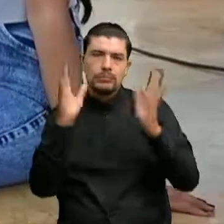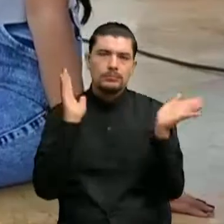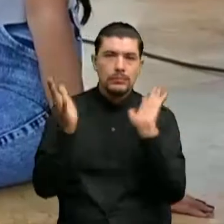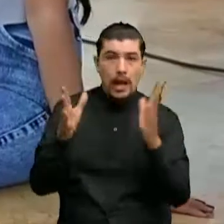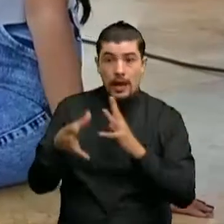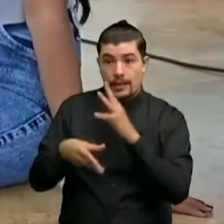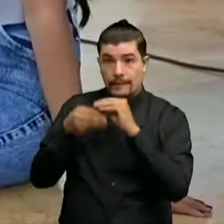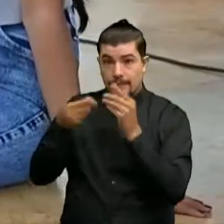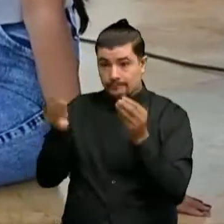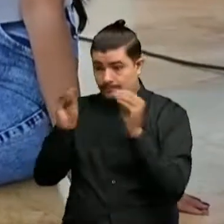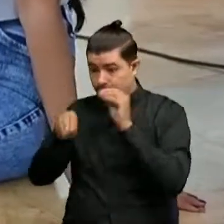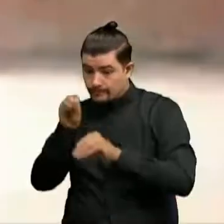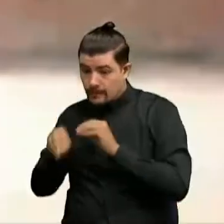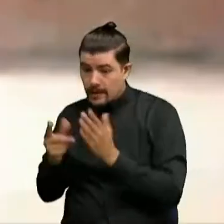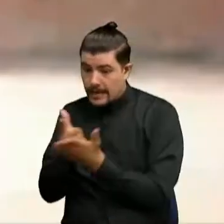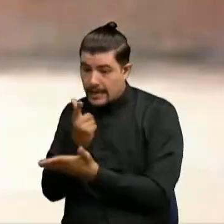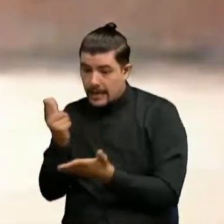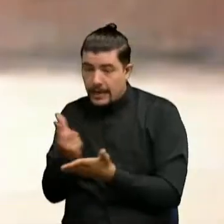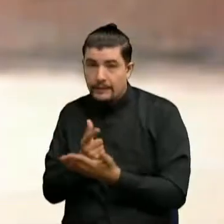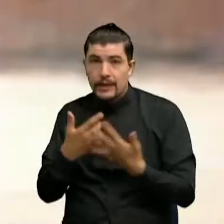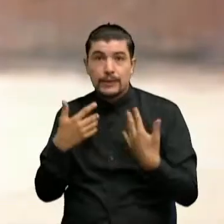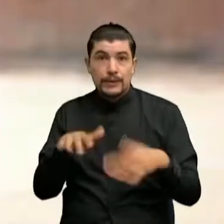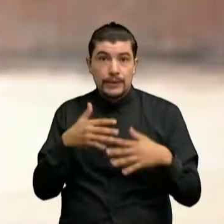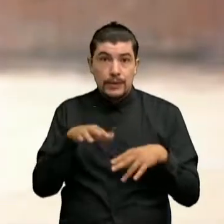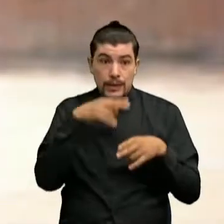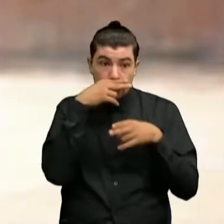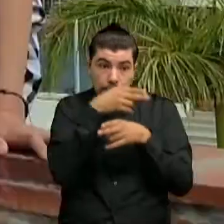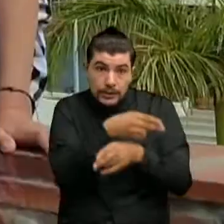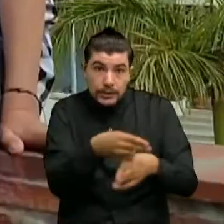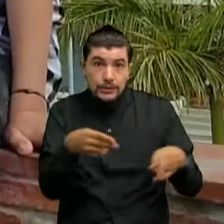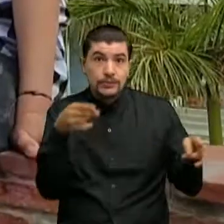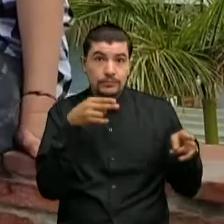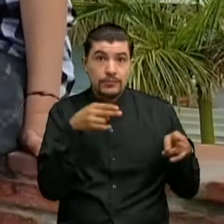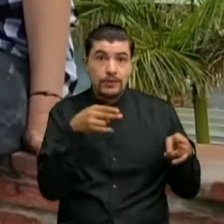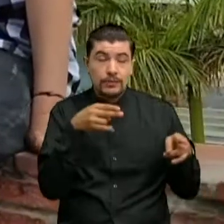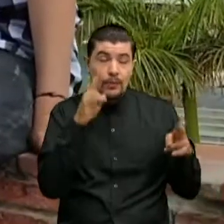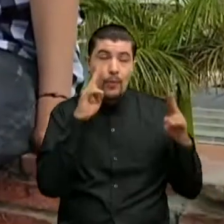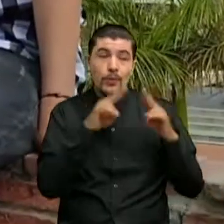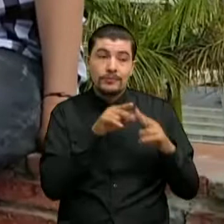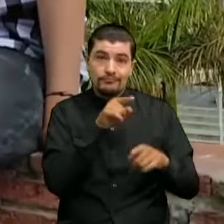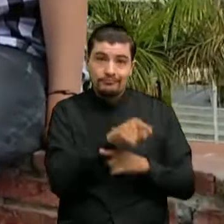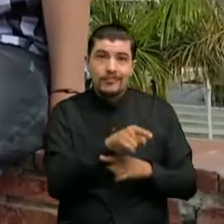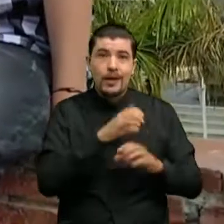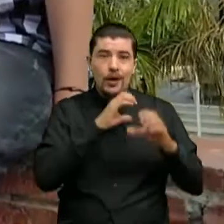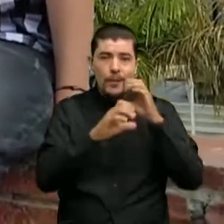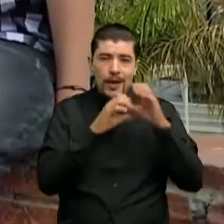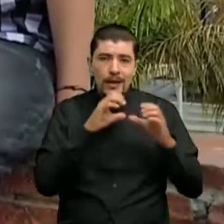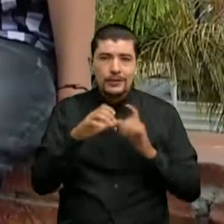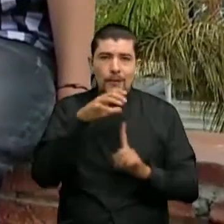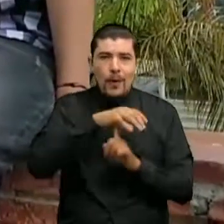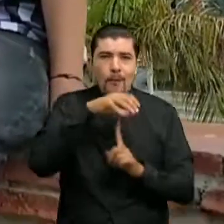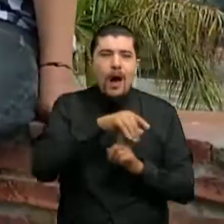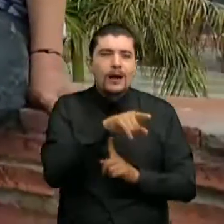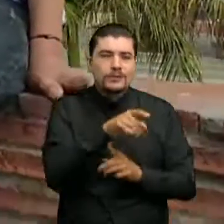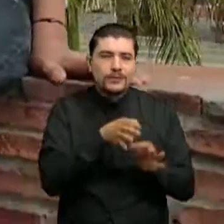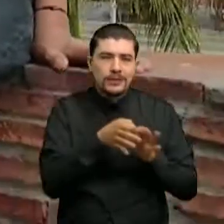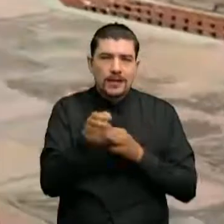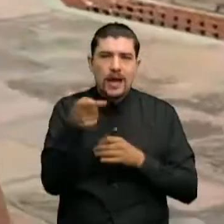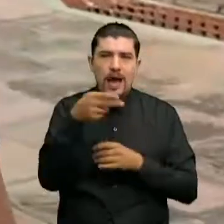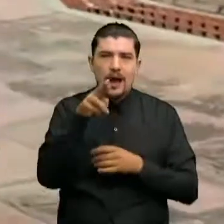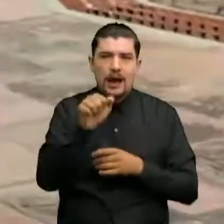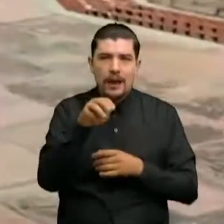libro Ya la gente nos reconoce más como comunicadores populares El proyecto comunicadores populares de Gramalote